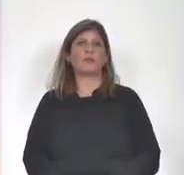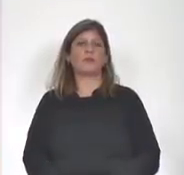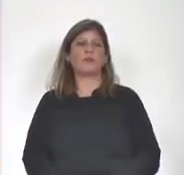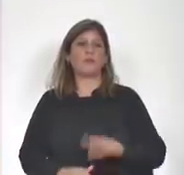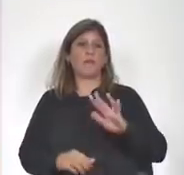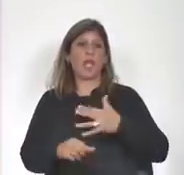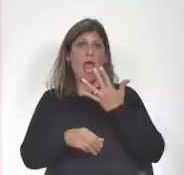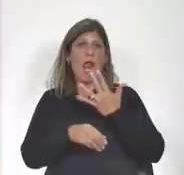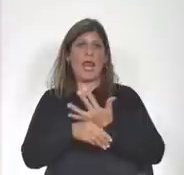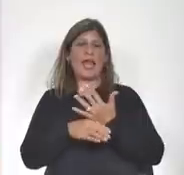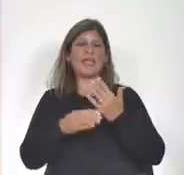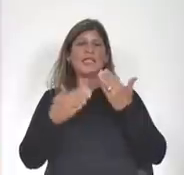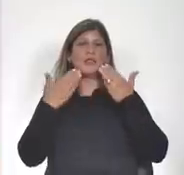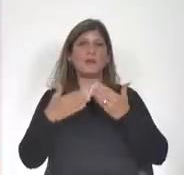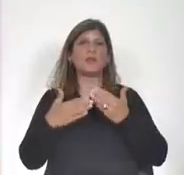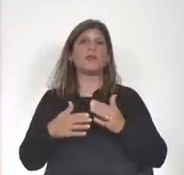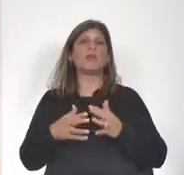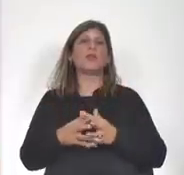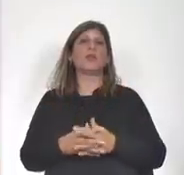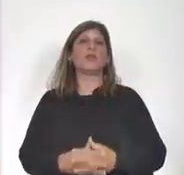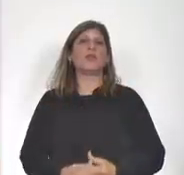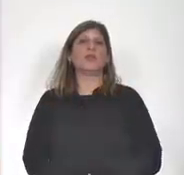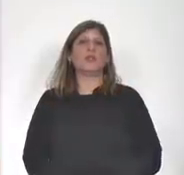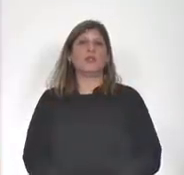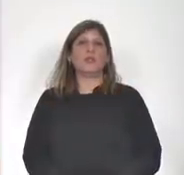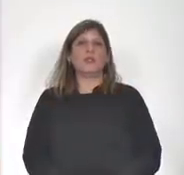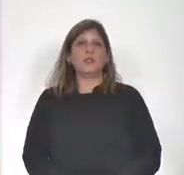la quinta pregunta señora presidenta